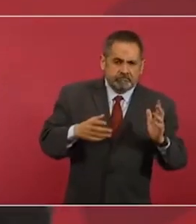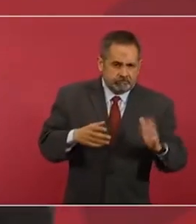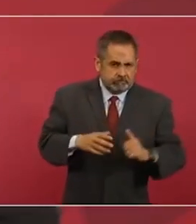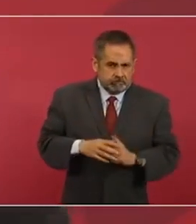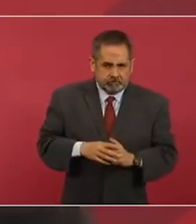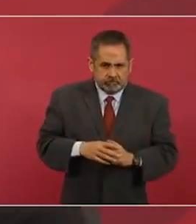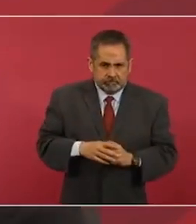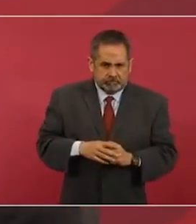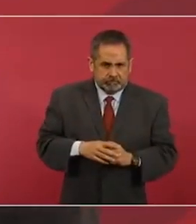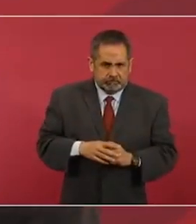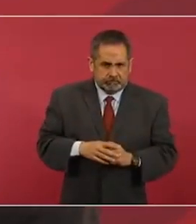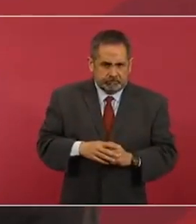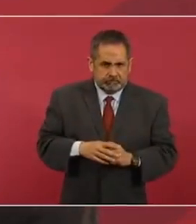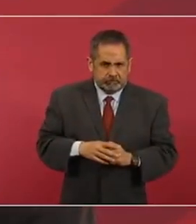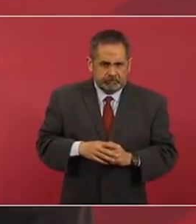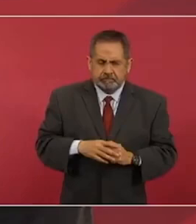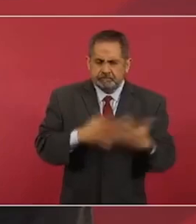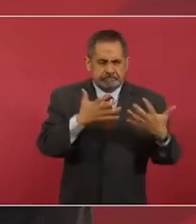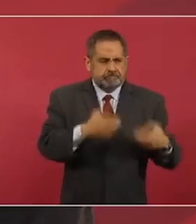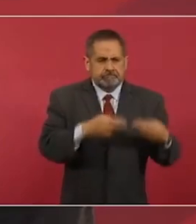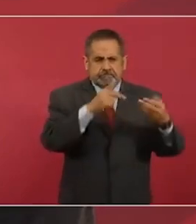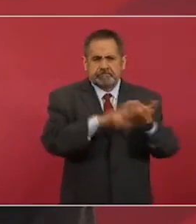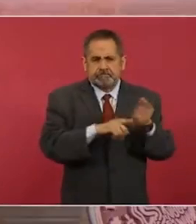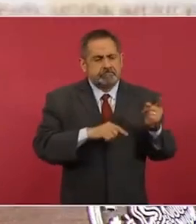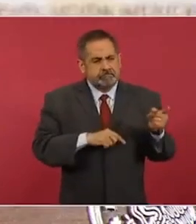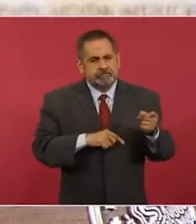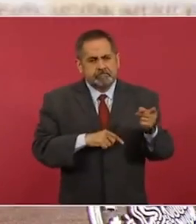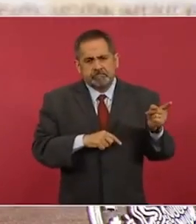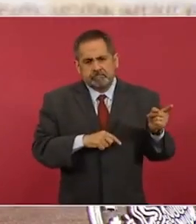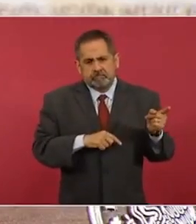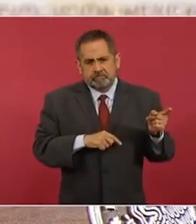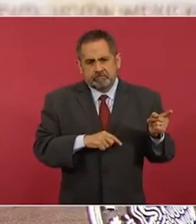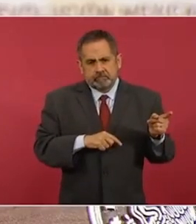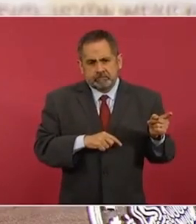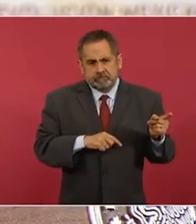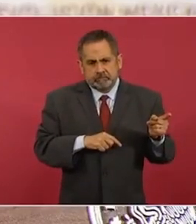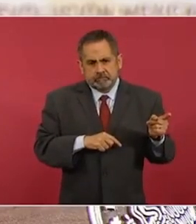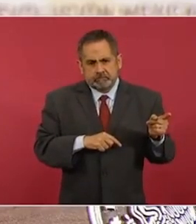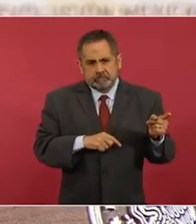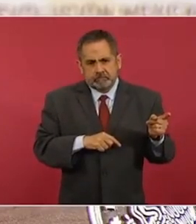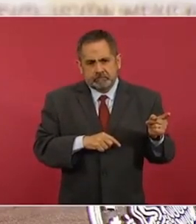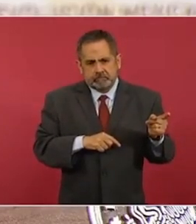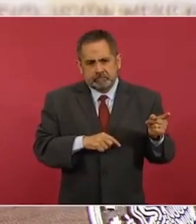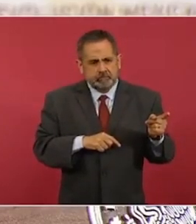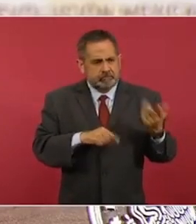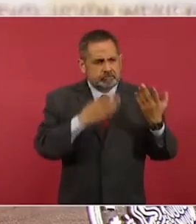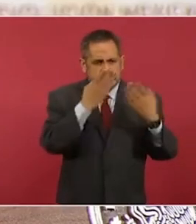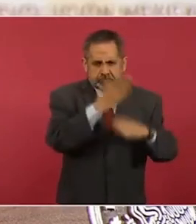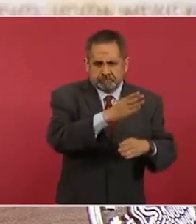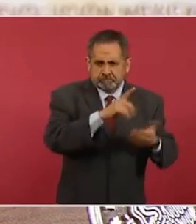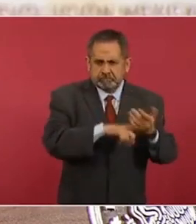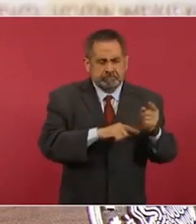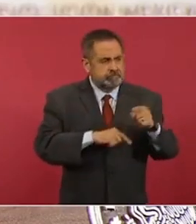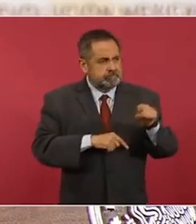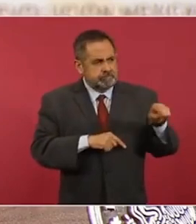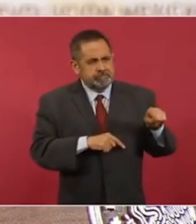empresas y bancos